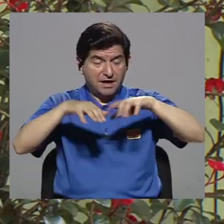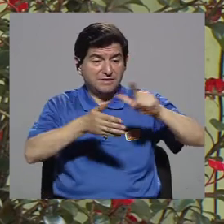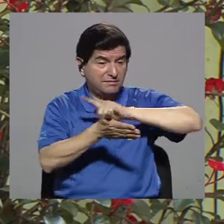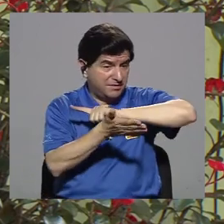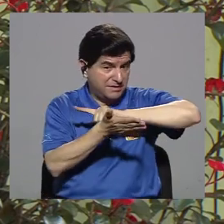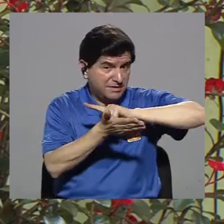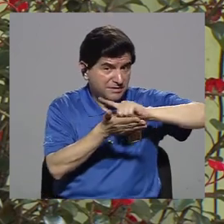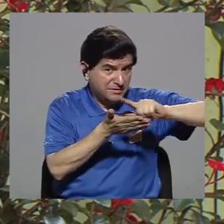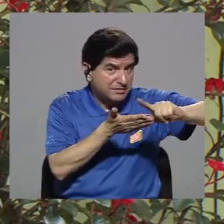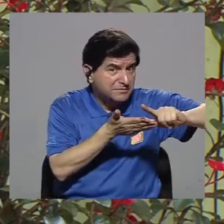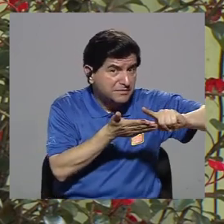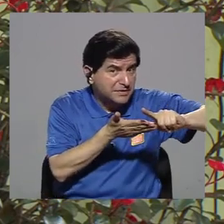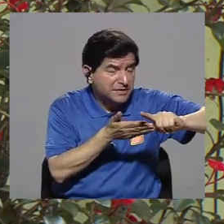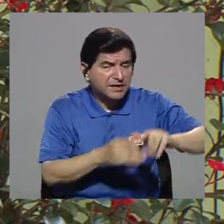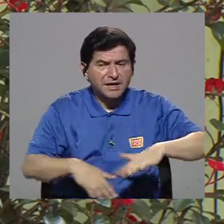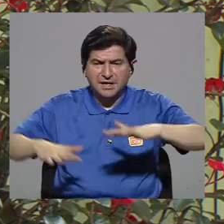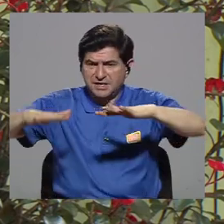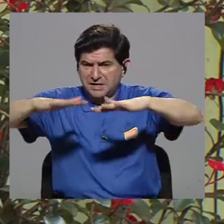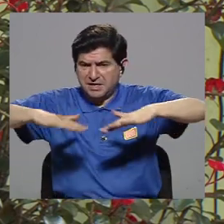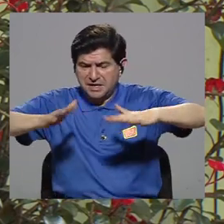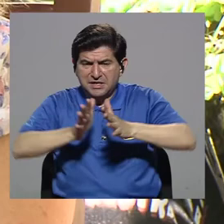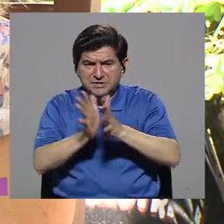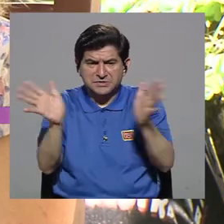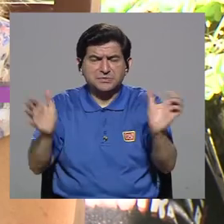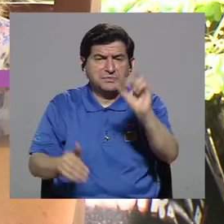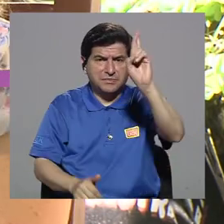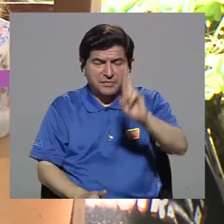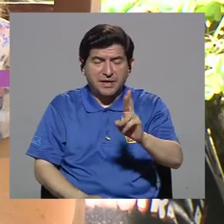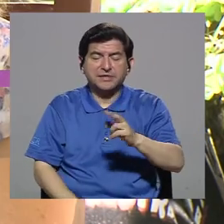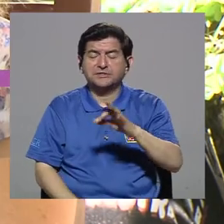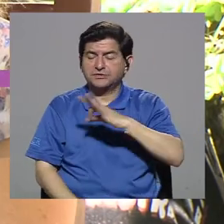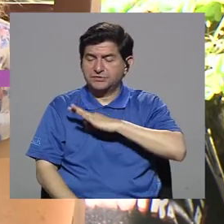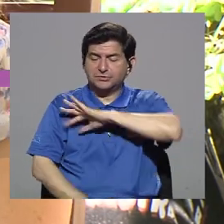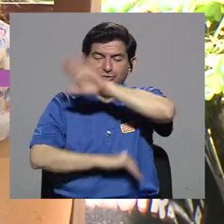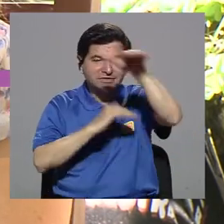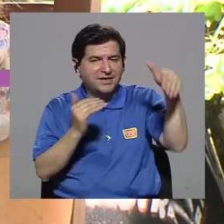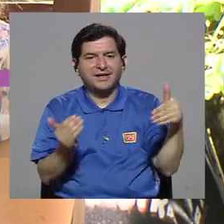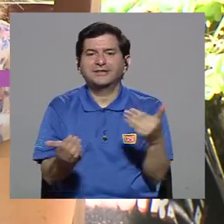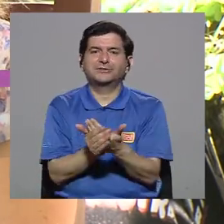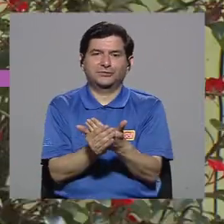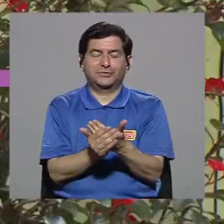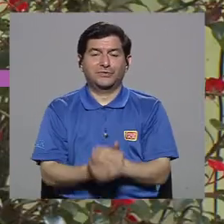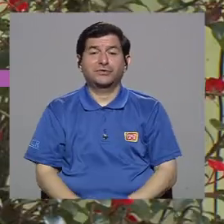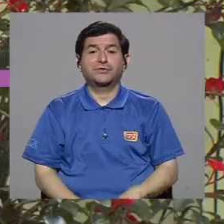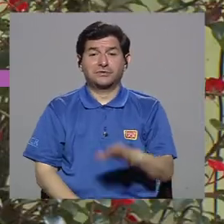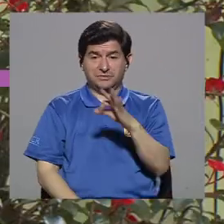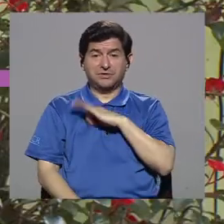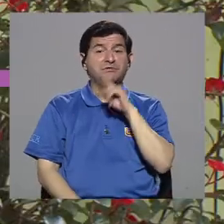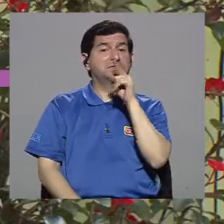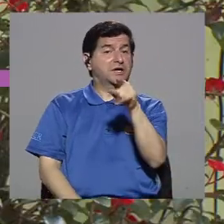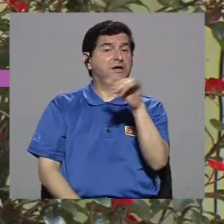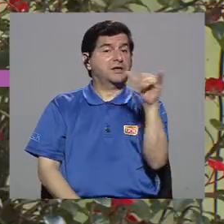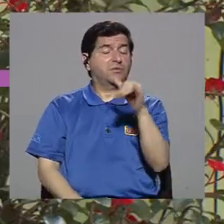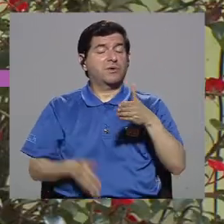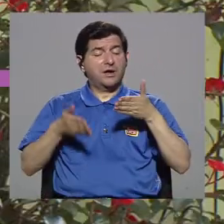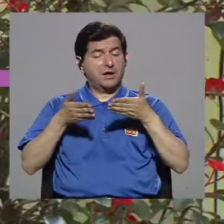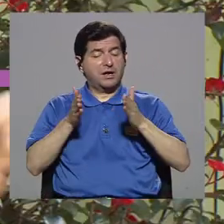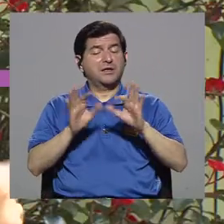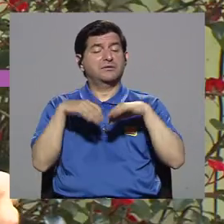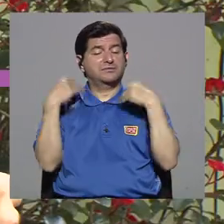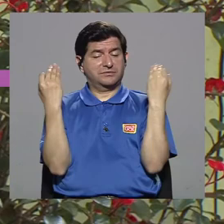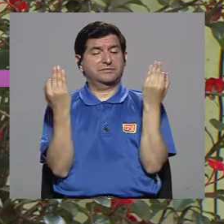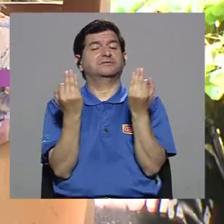los espacios públicos de Costa Rica nos va a beneficiar a todos y lo va a beneficiar mucho a usted, a sus hijos y a su familia.